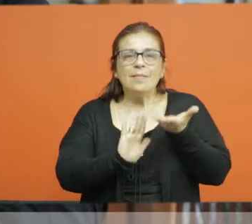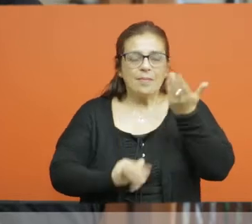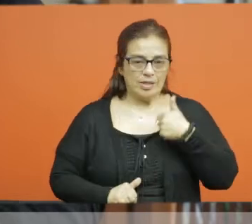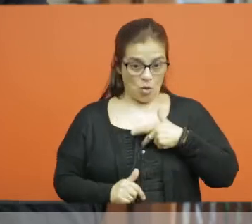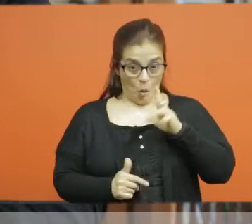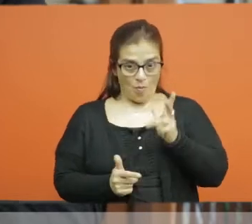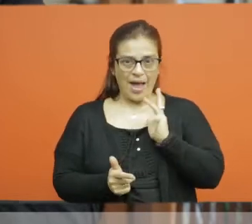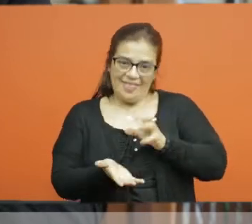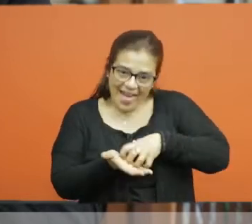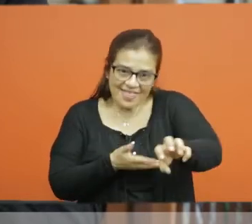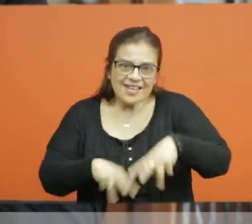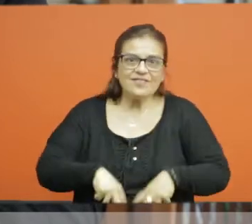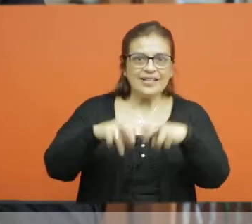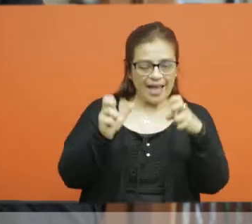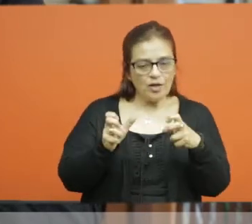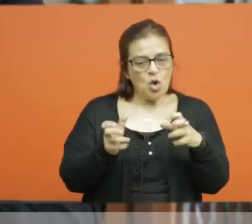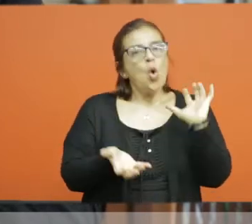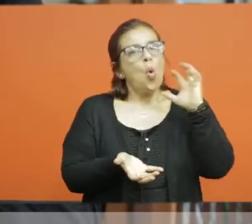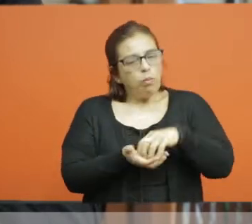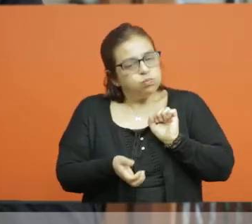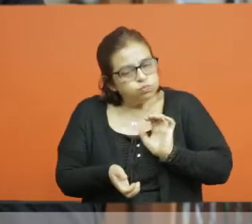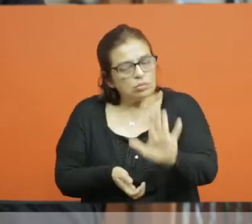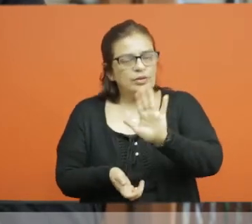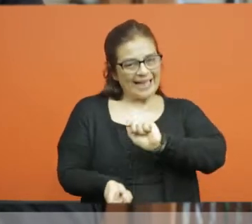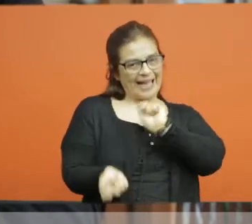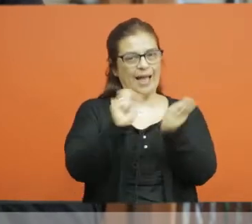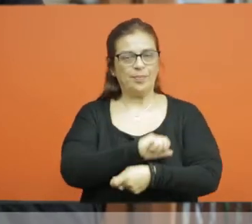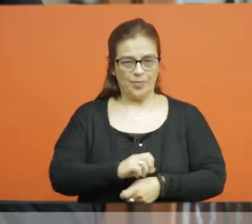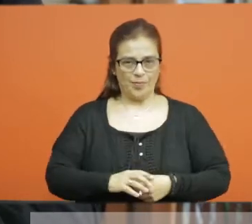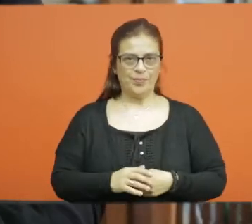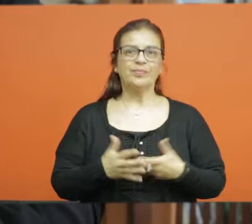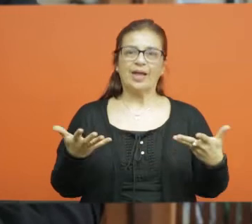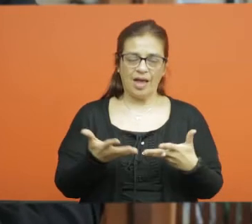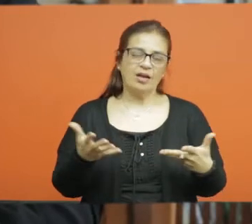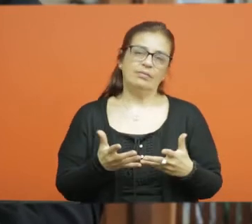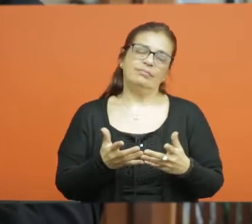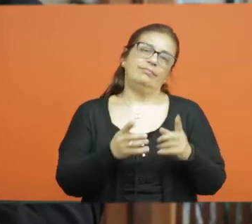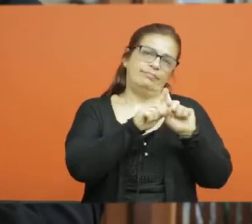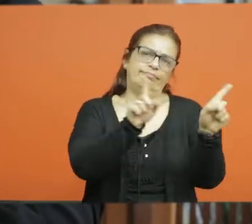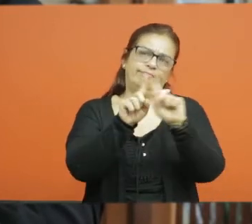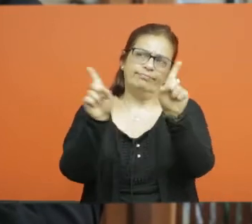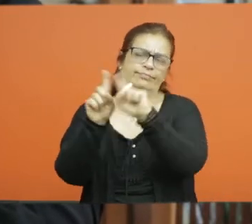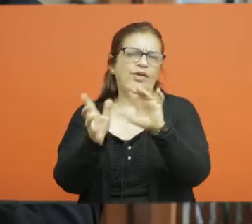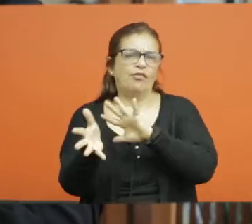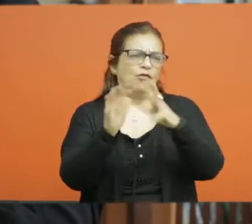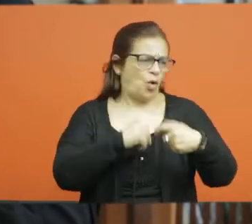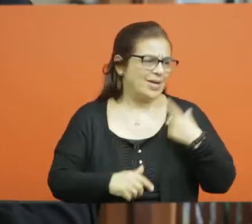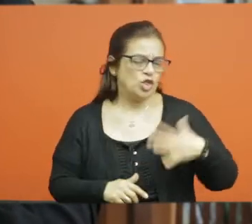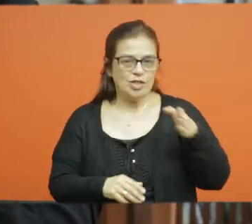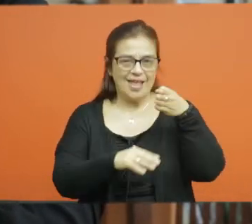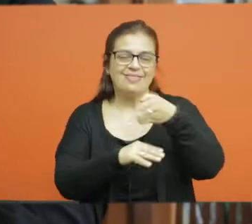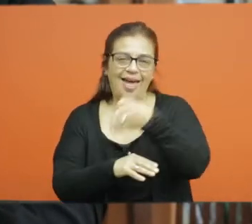transformación con distintos actores sociales. Es decir, no solamente en el orden de la